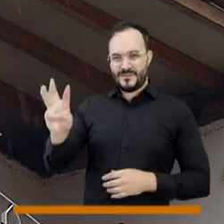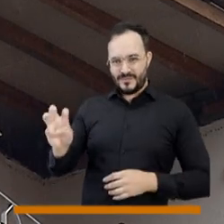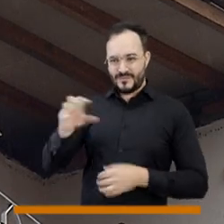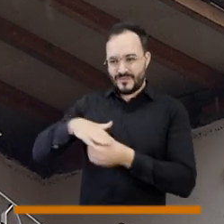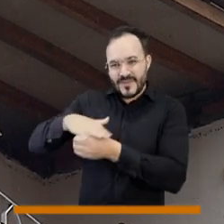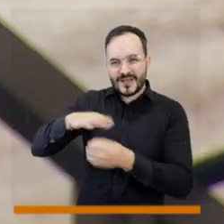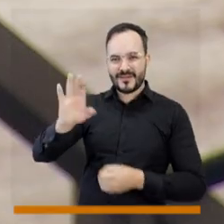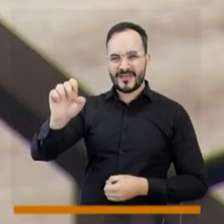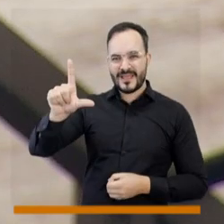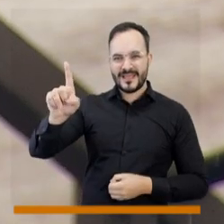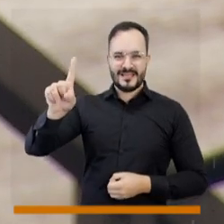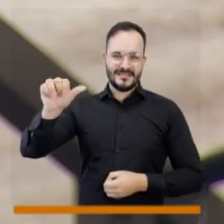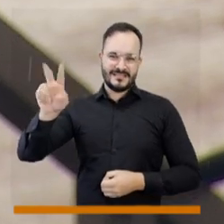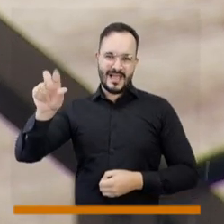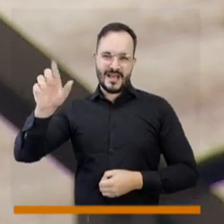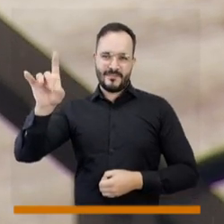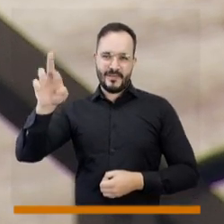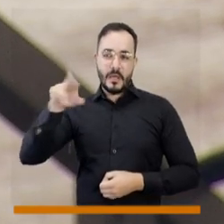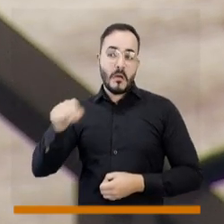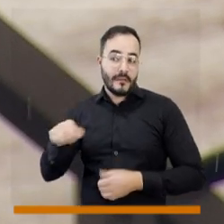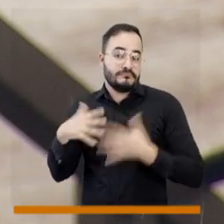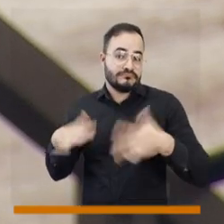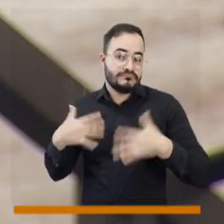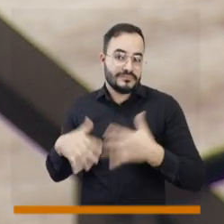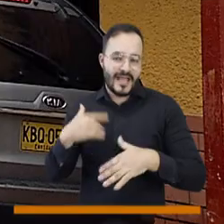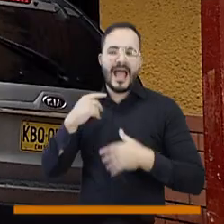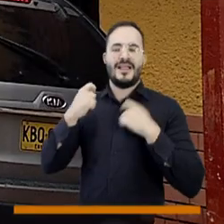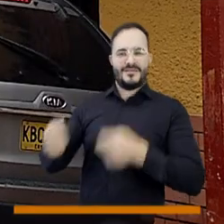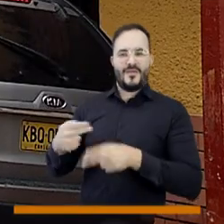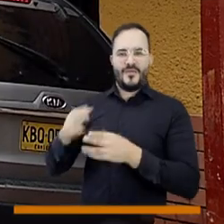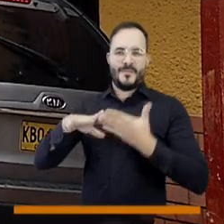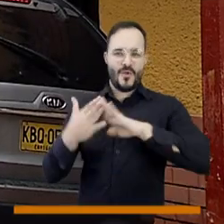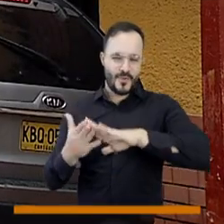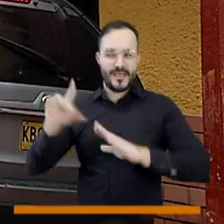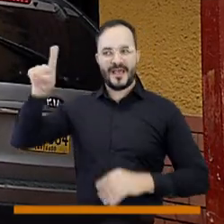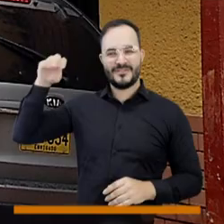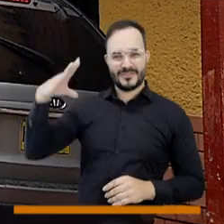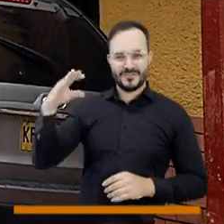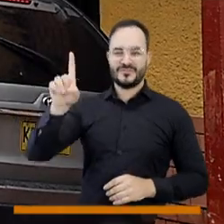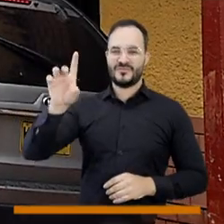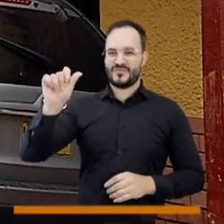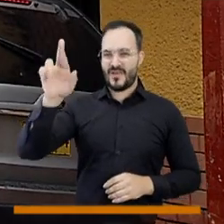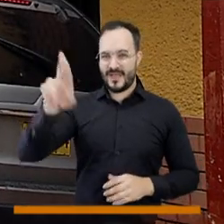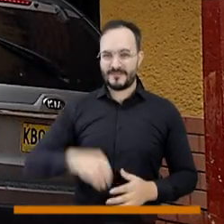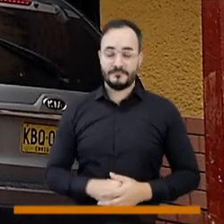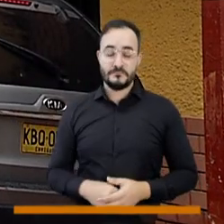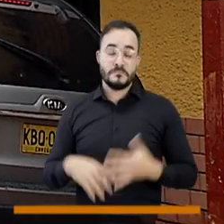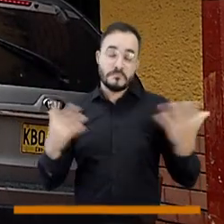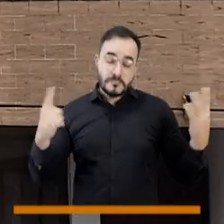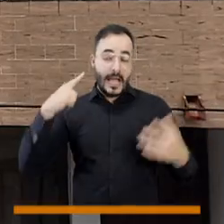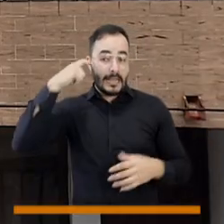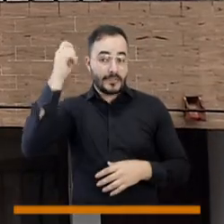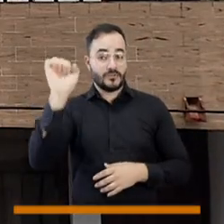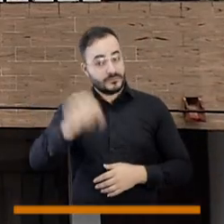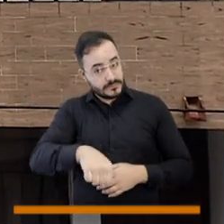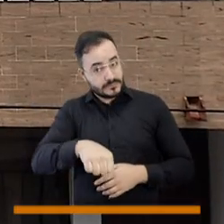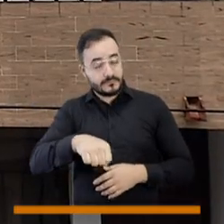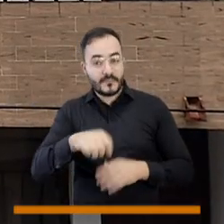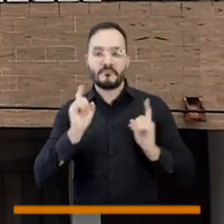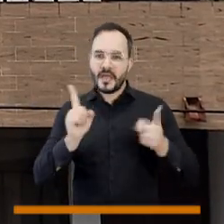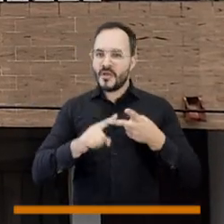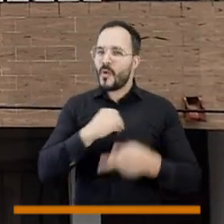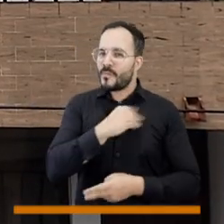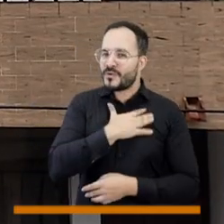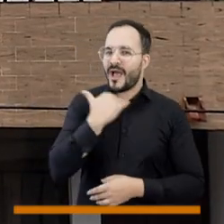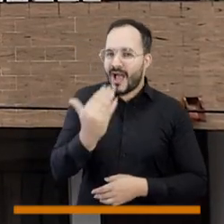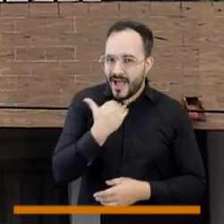Salvador en Medellín se están convirtiendo en una comunidad solar. Esto es a la vez un reto pero una serie de oportunidades